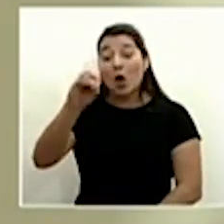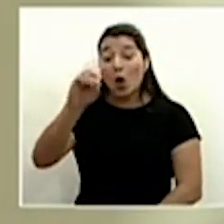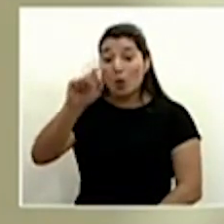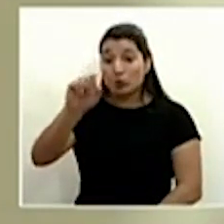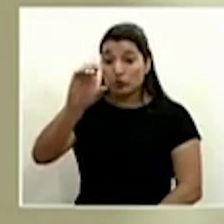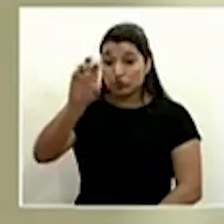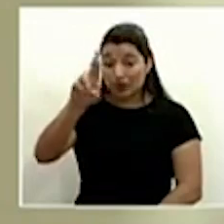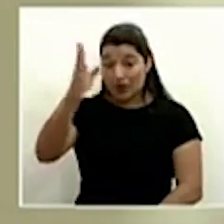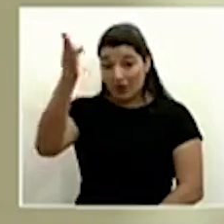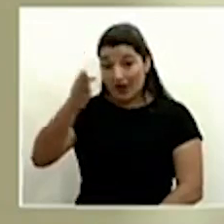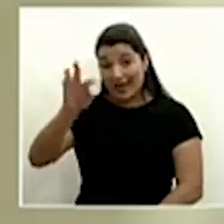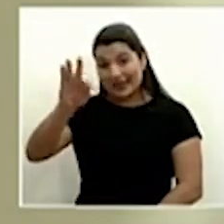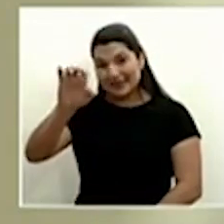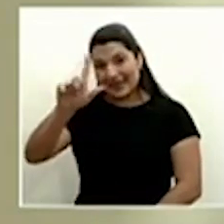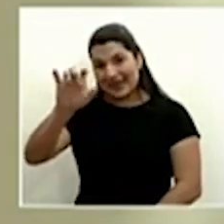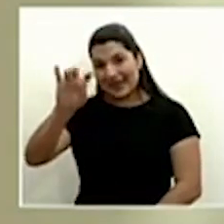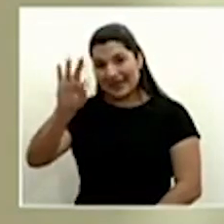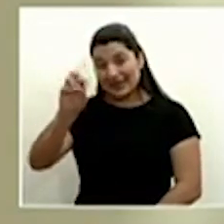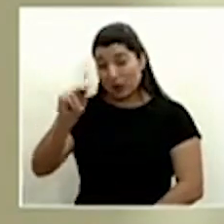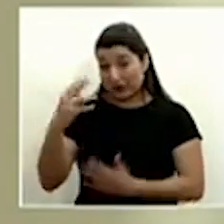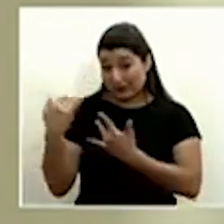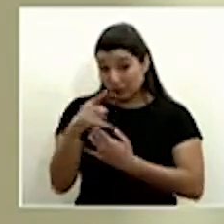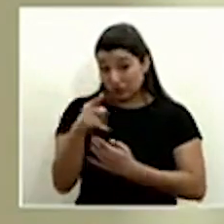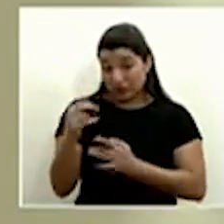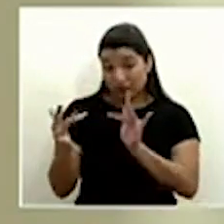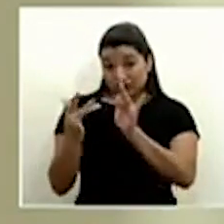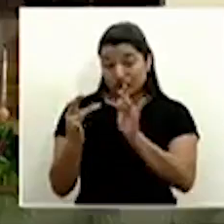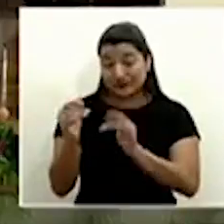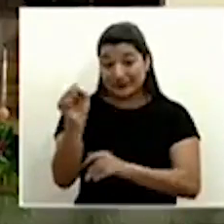.teletón. Los esperamos este sábado.